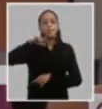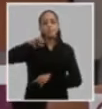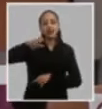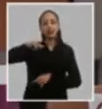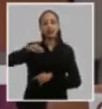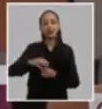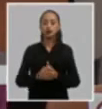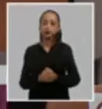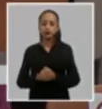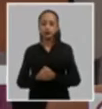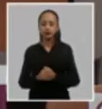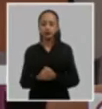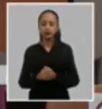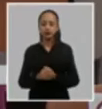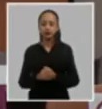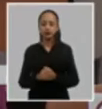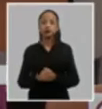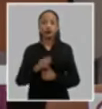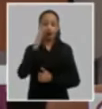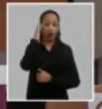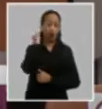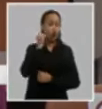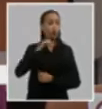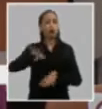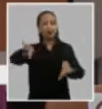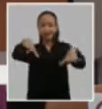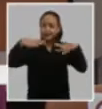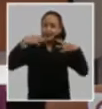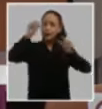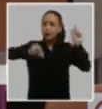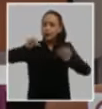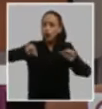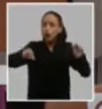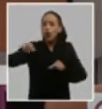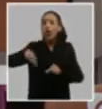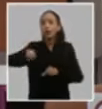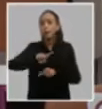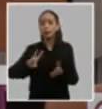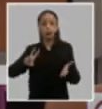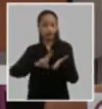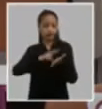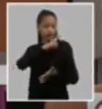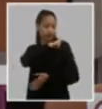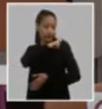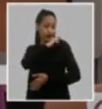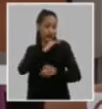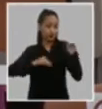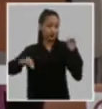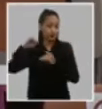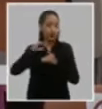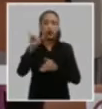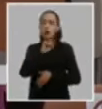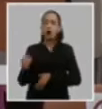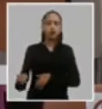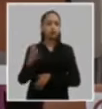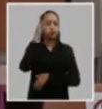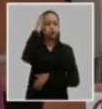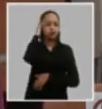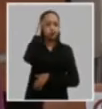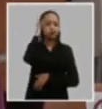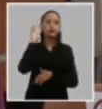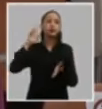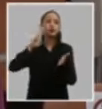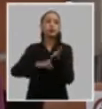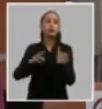compañero Raúl Castro Ruz general de ejército y primer secretario del comité central del partido compañero Miguel Díaz Caner Bermúdez